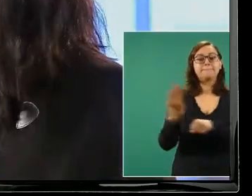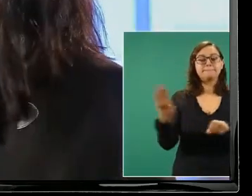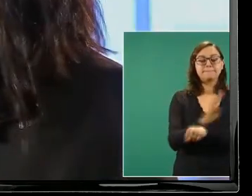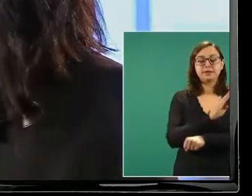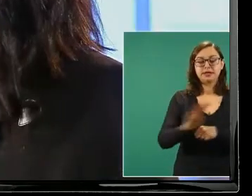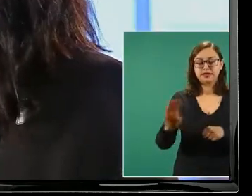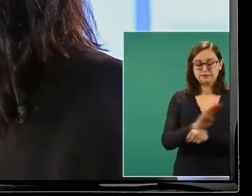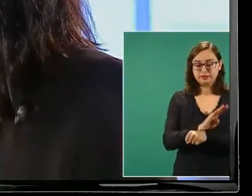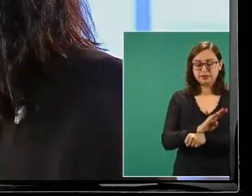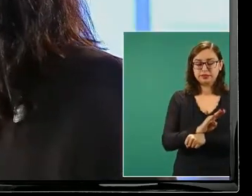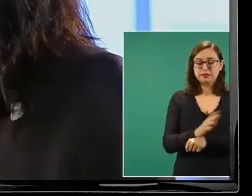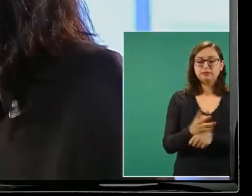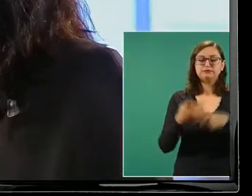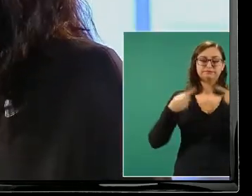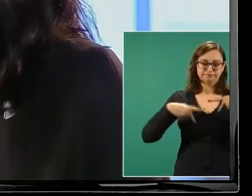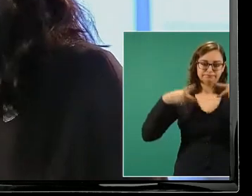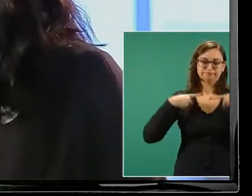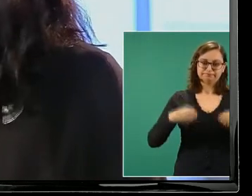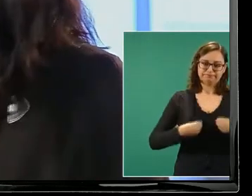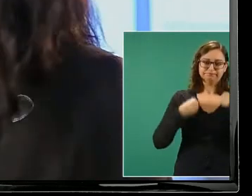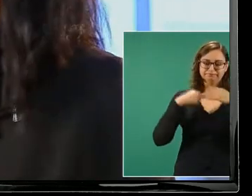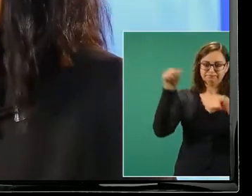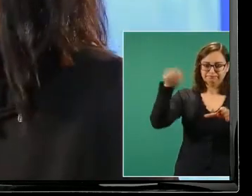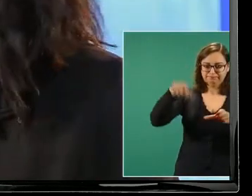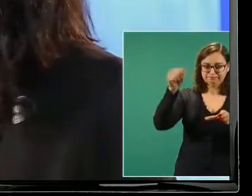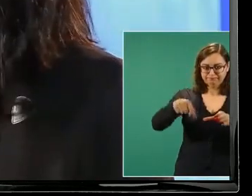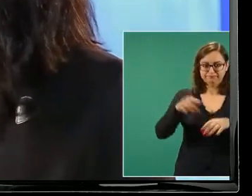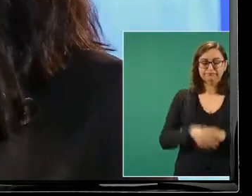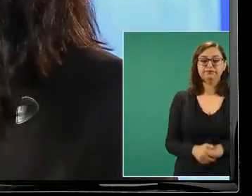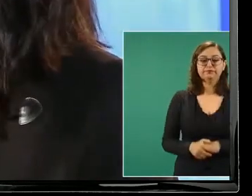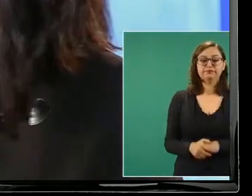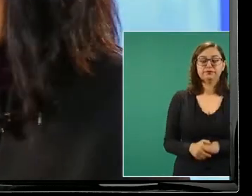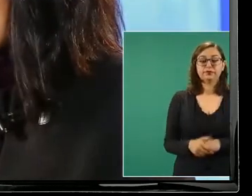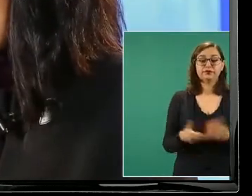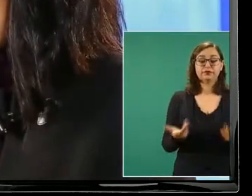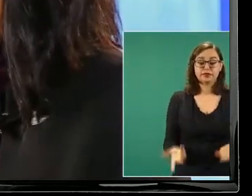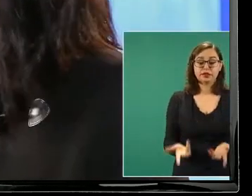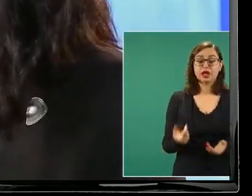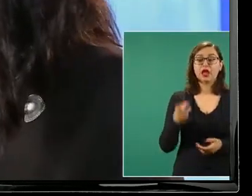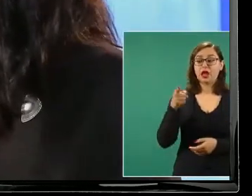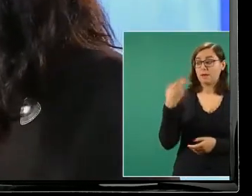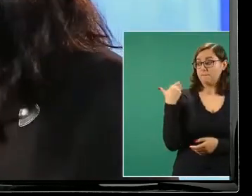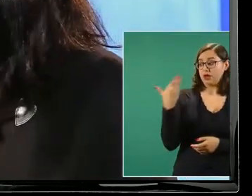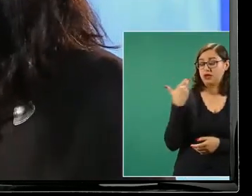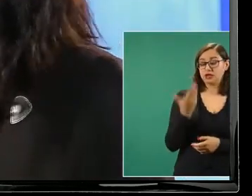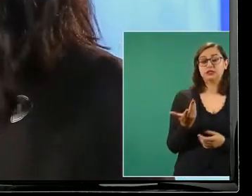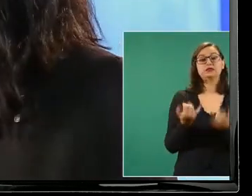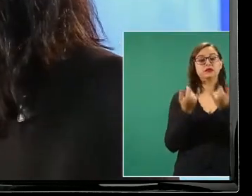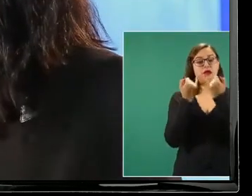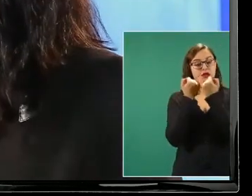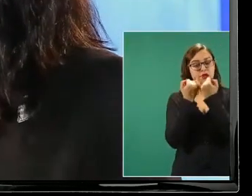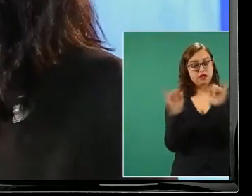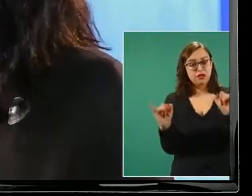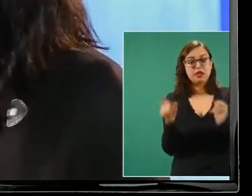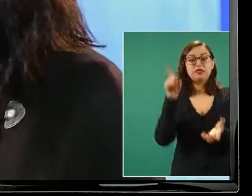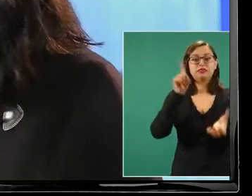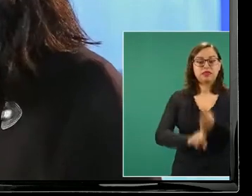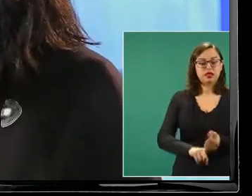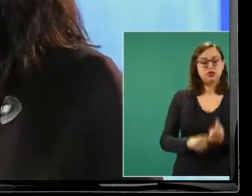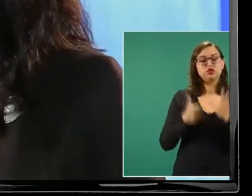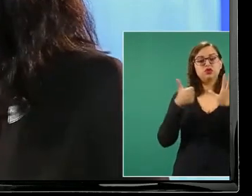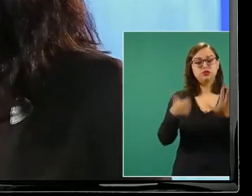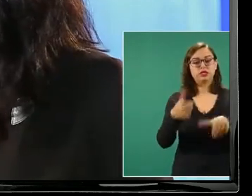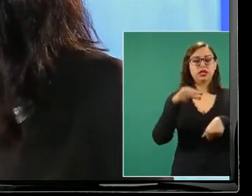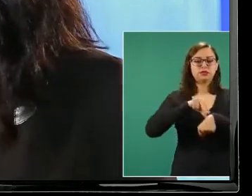julio como ya dijimos 8 años después de su construcción y cuenta con 6 médicos enfermeras